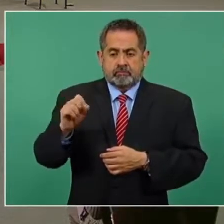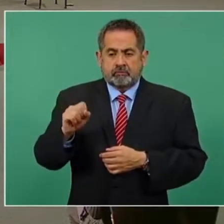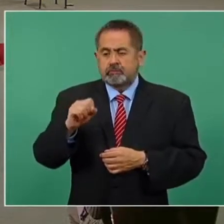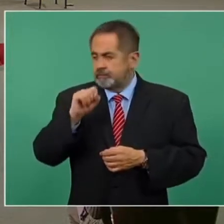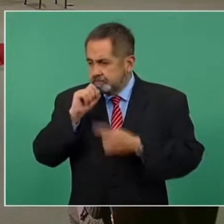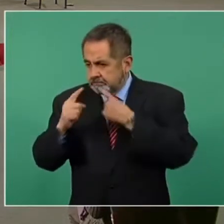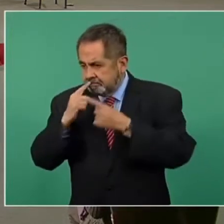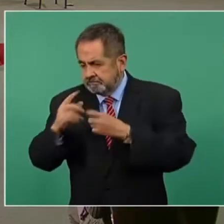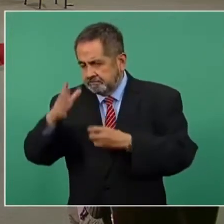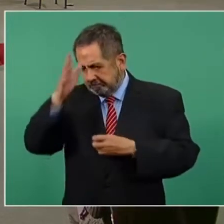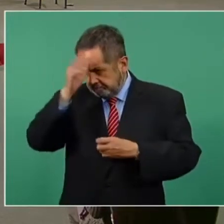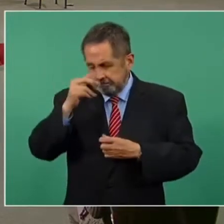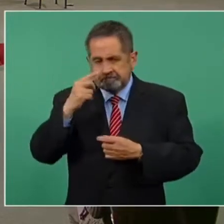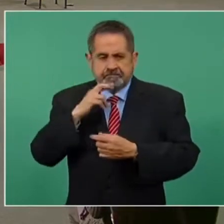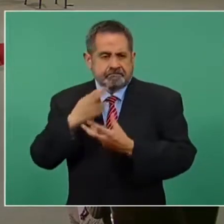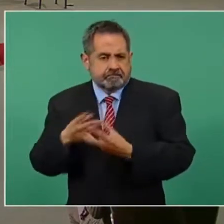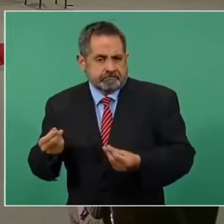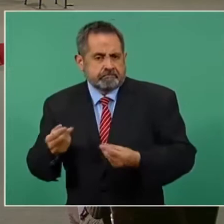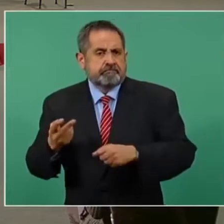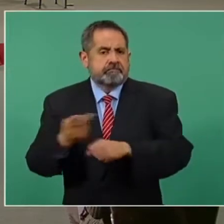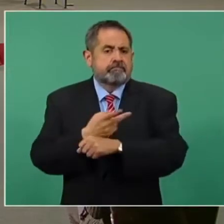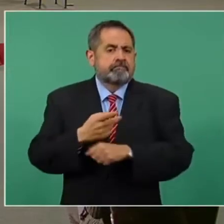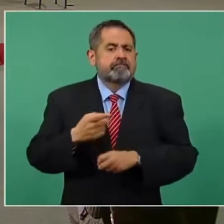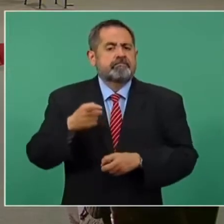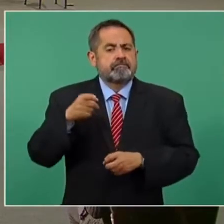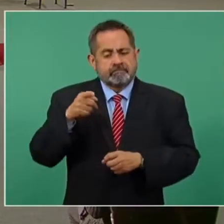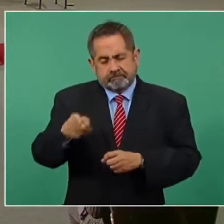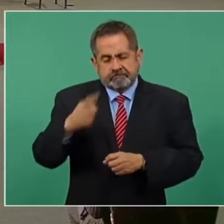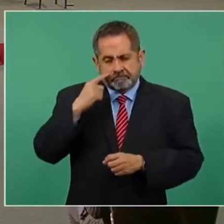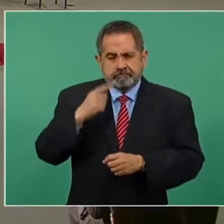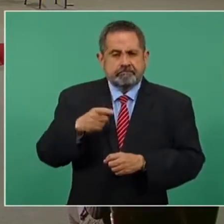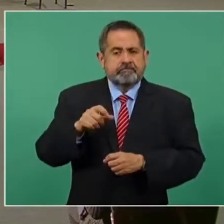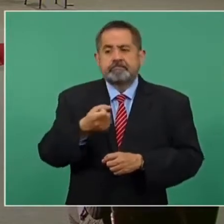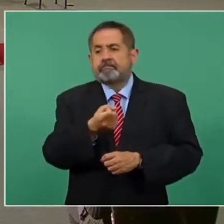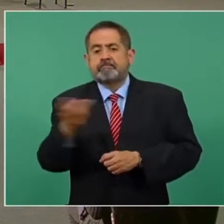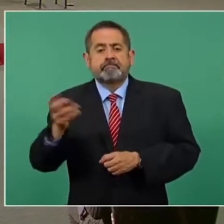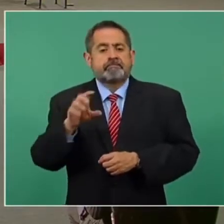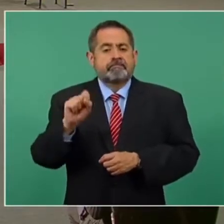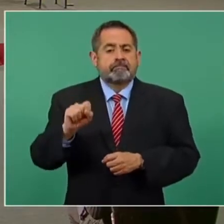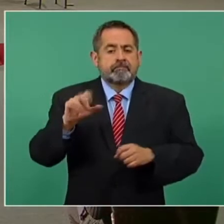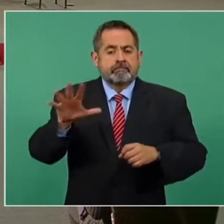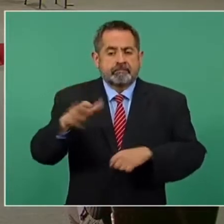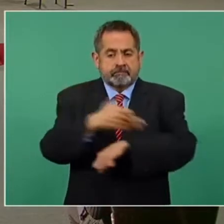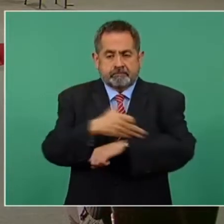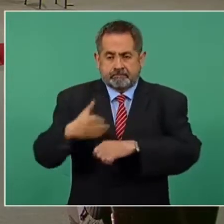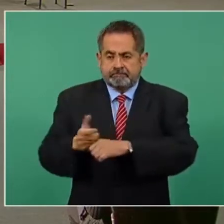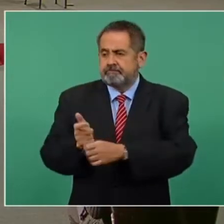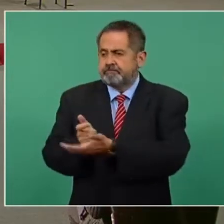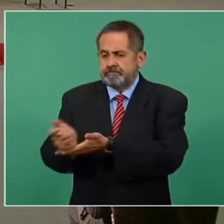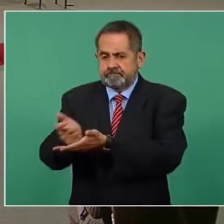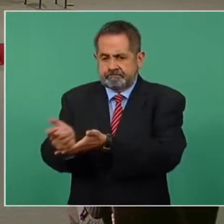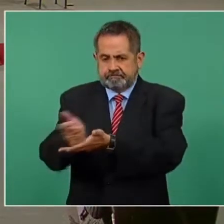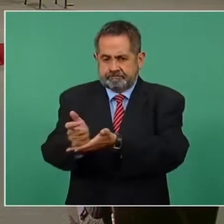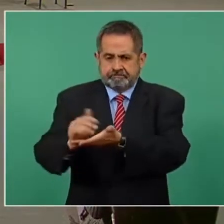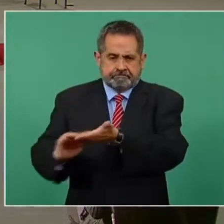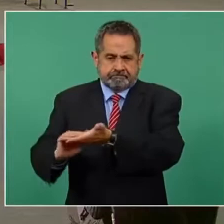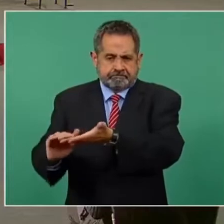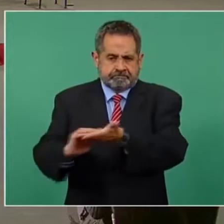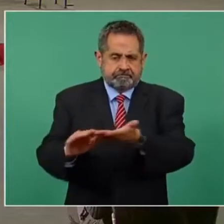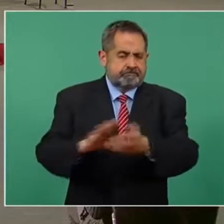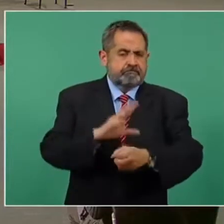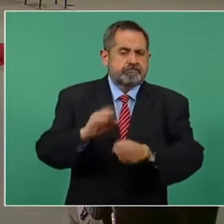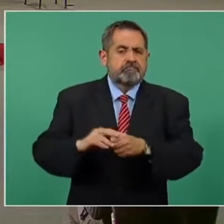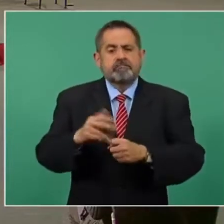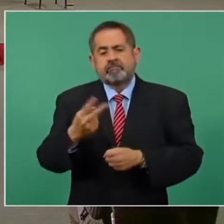de solución amistosa, donde no solamente se hizo la indemnización a 65 núcleos familiares, sino que se han erogado ya